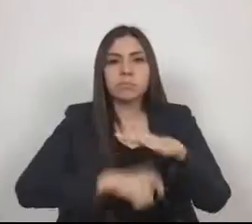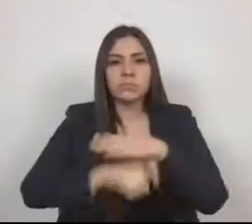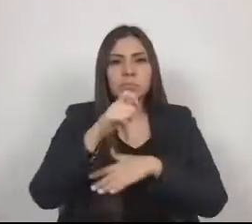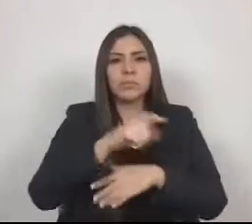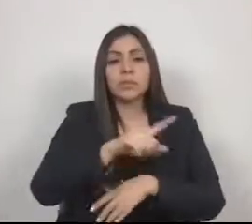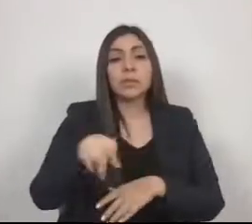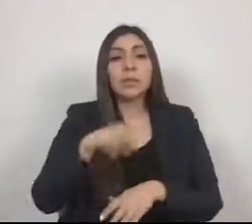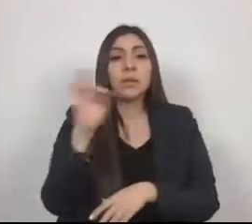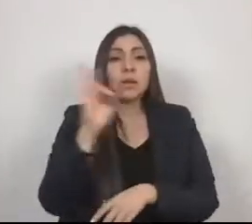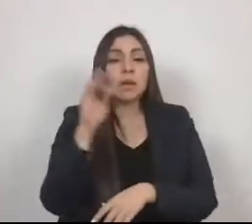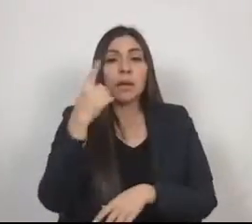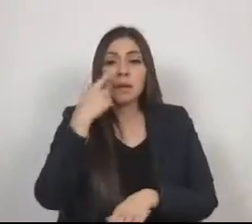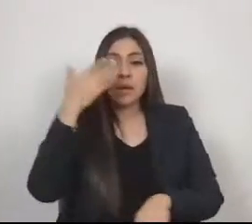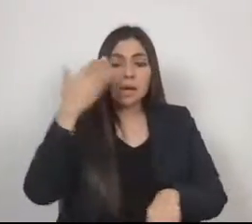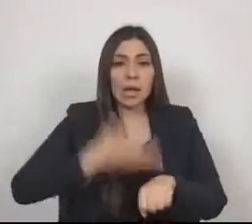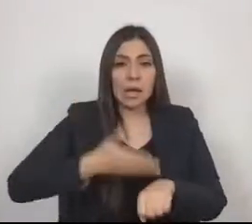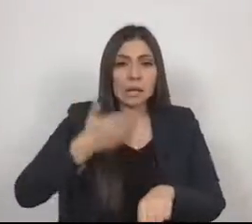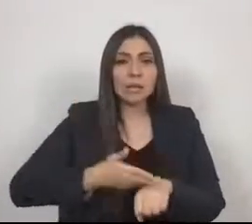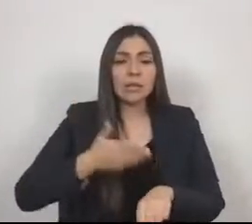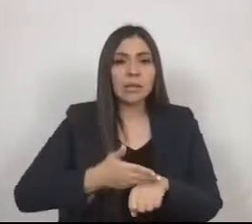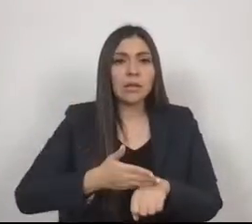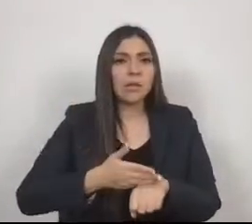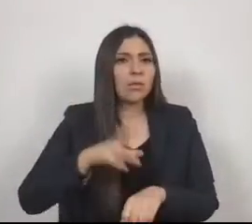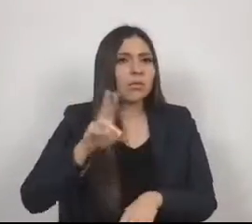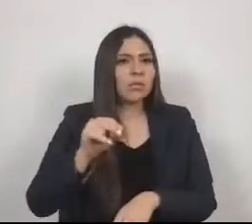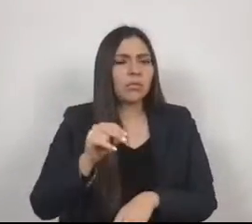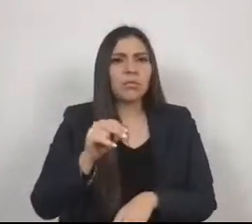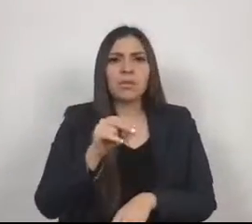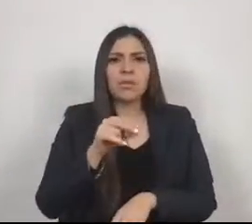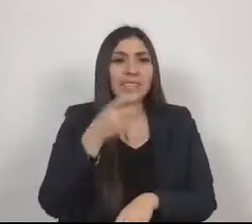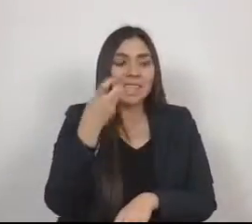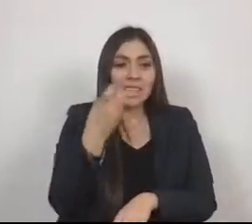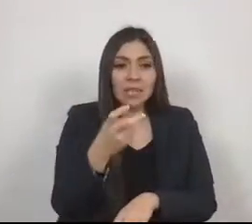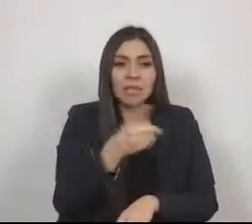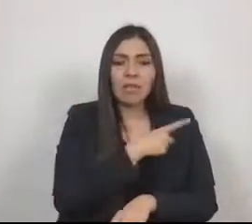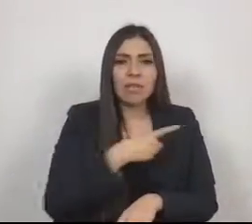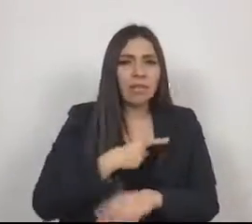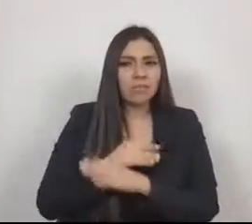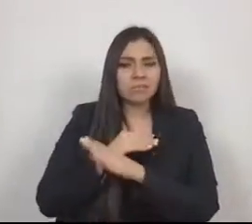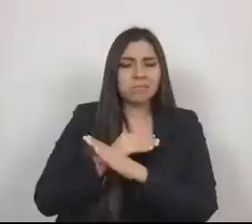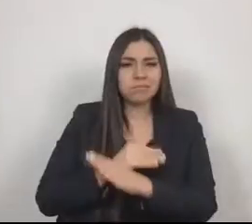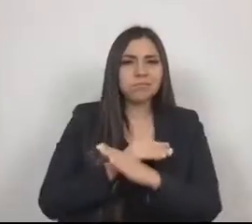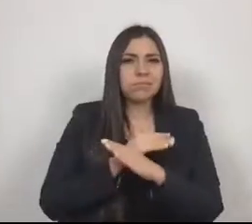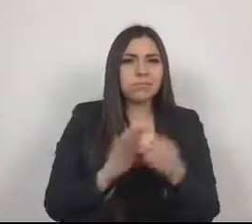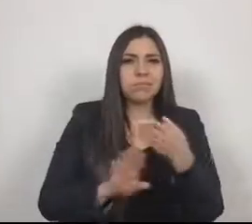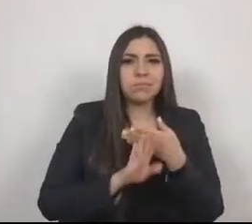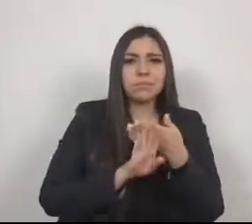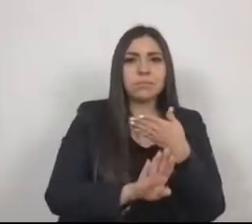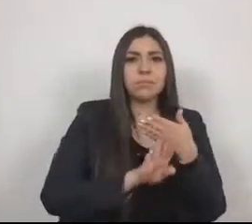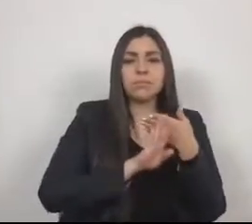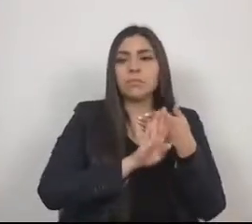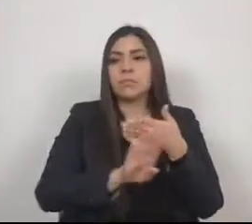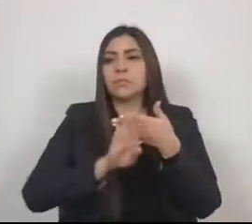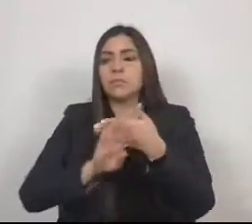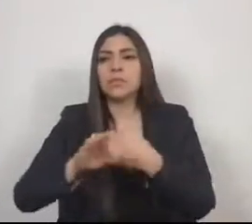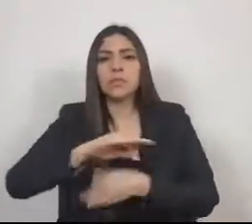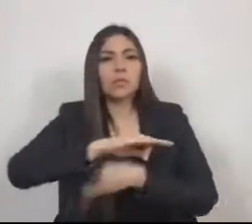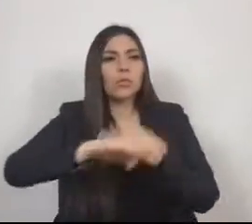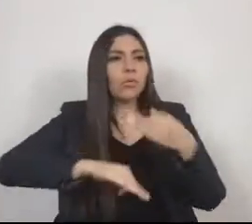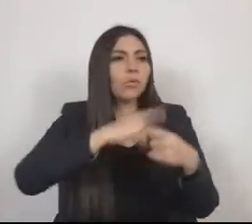sancionados, deberán ser evitados a toda costa, en todos los ámbitos de gobierno y ante cualquier autoridad,